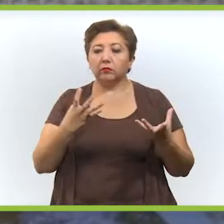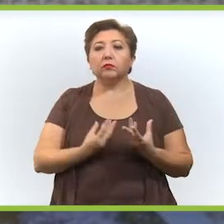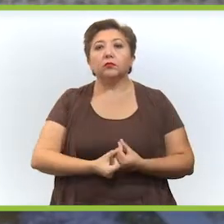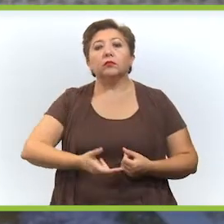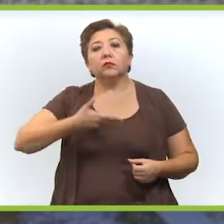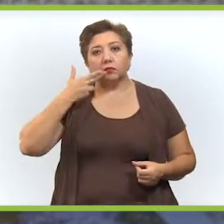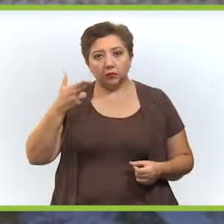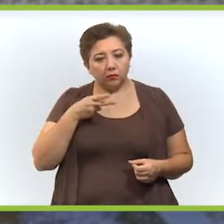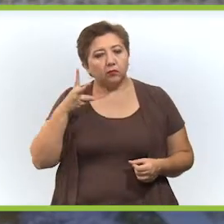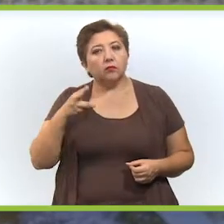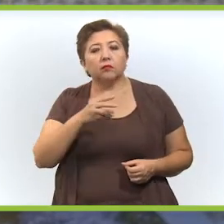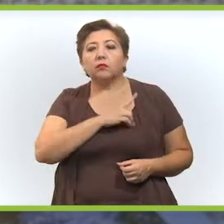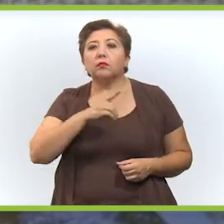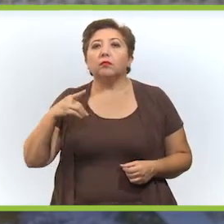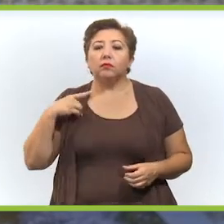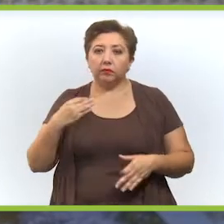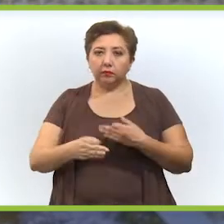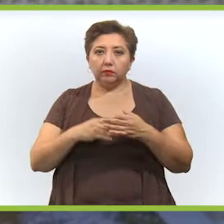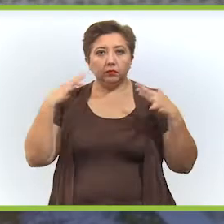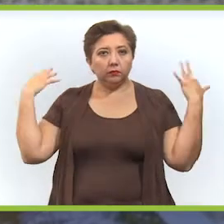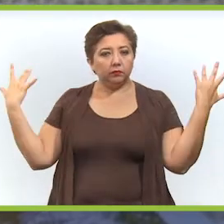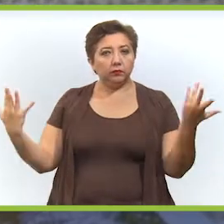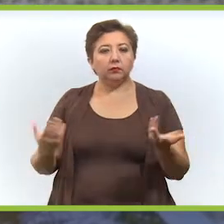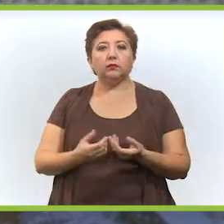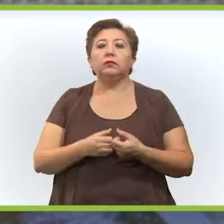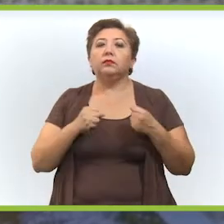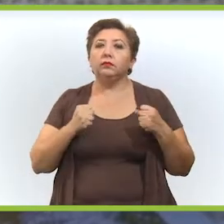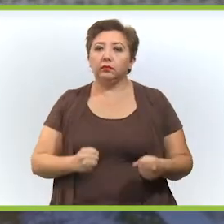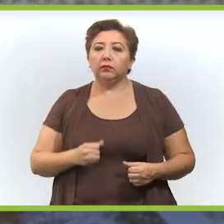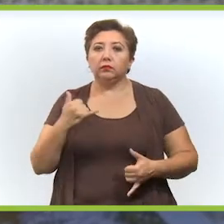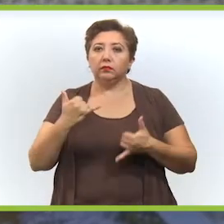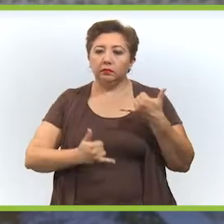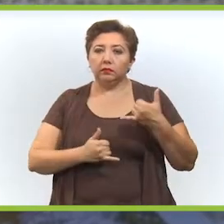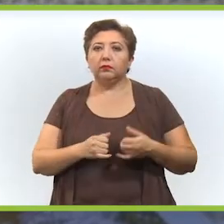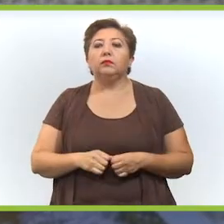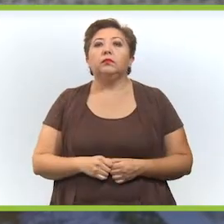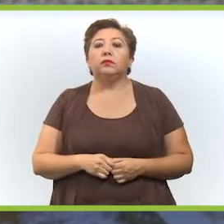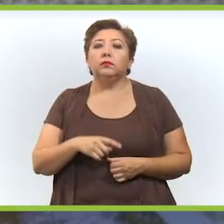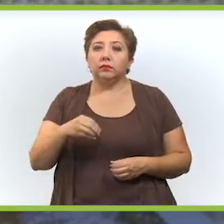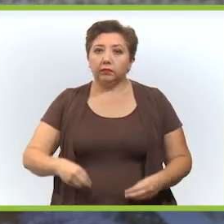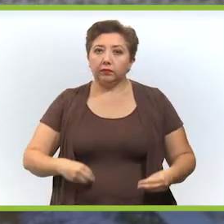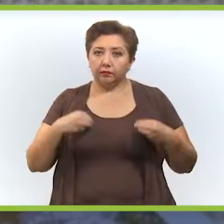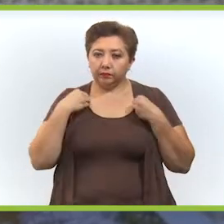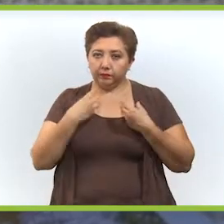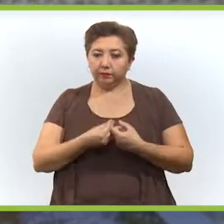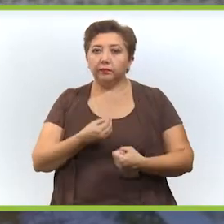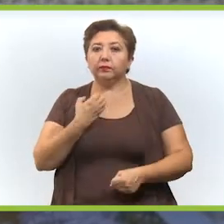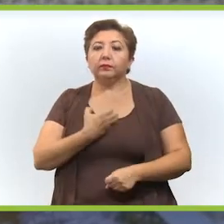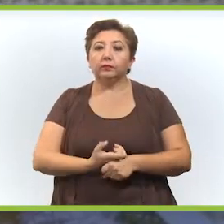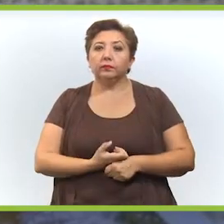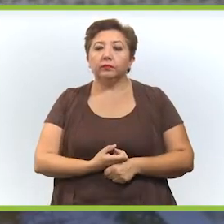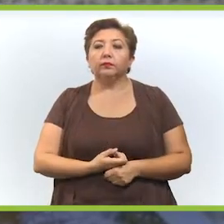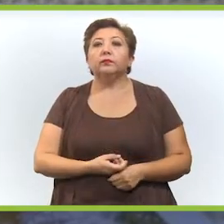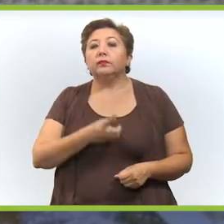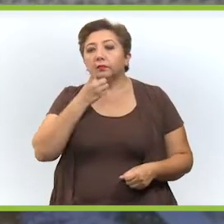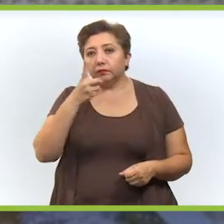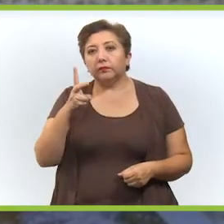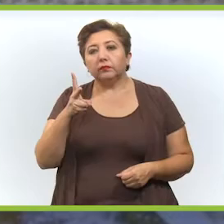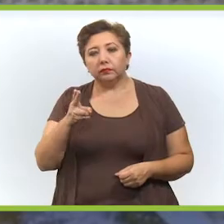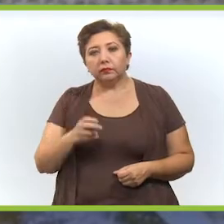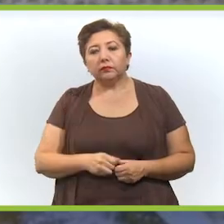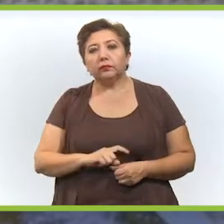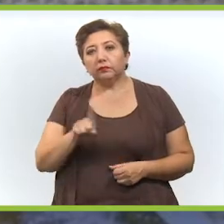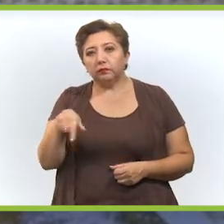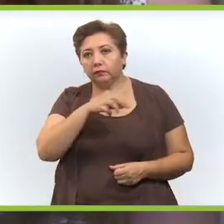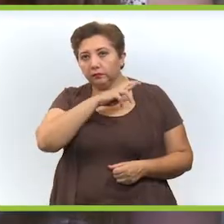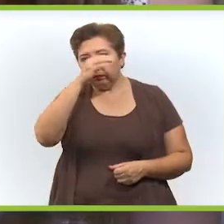a todo este ambiente de certeza jurídica y de seguridad que vivimos en el Estado, aspecto que también ha sido reconocido, por ejemplo,